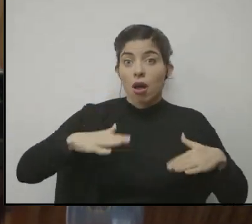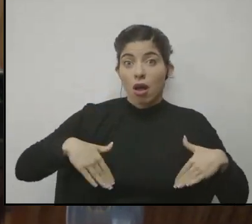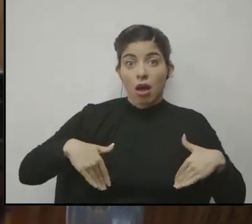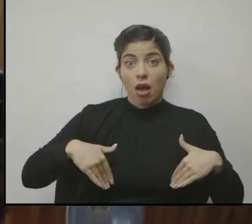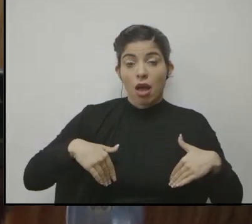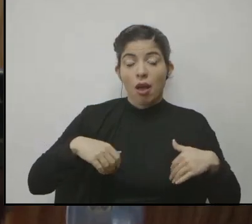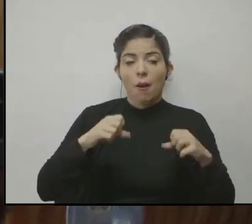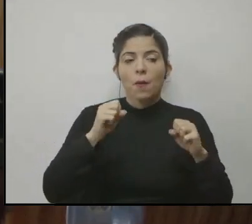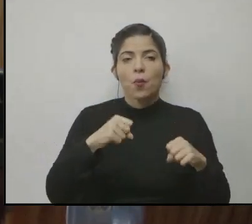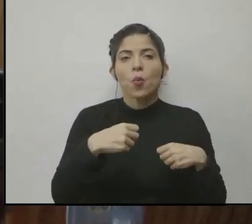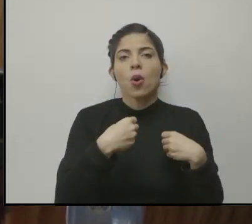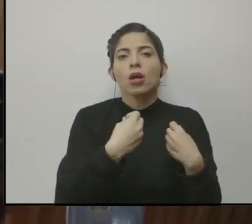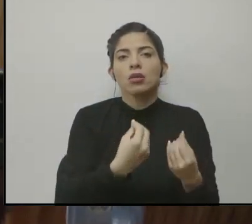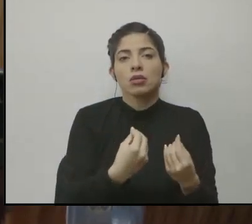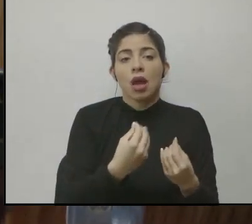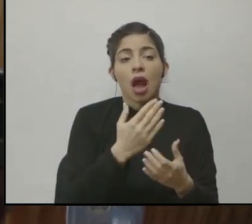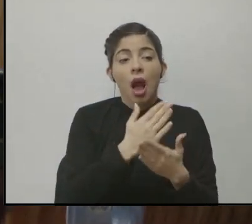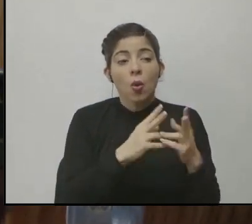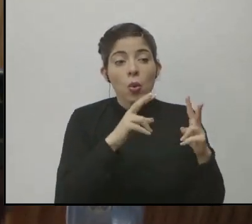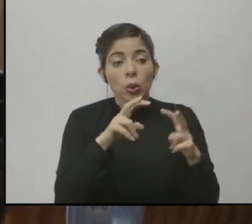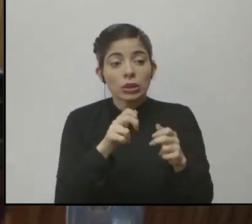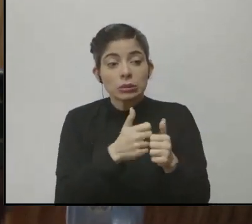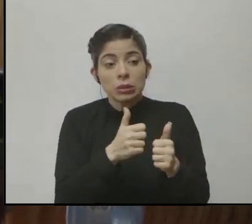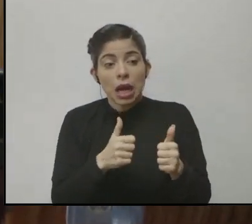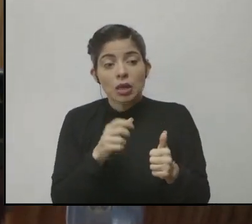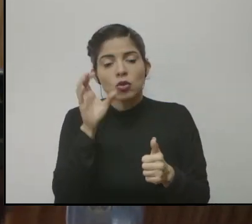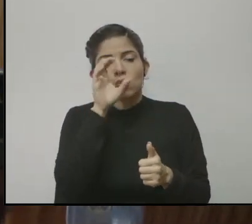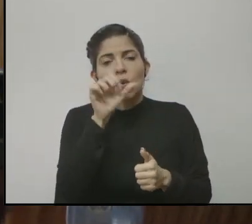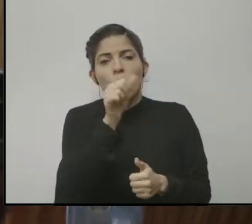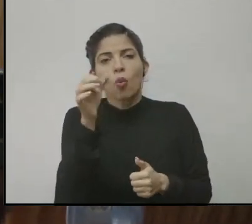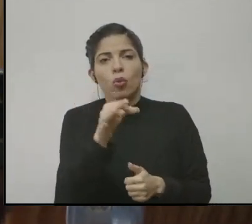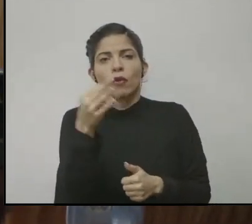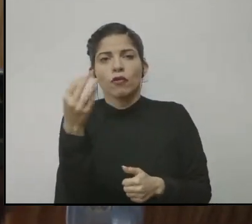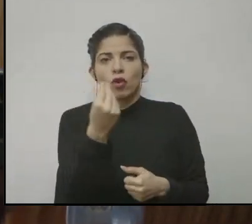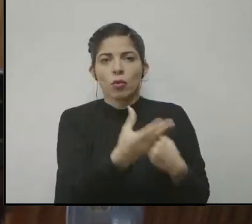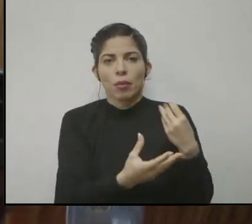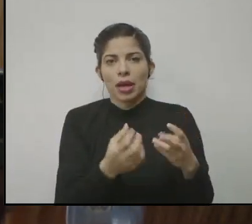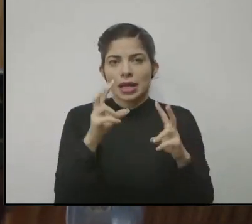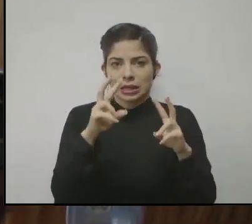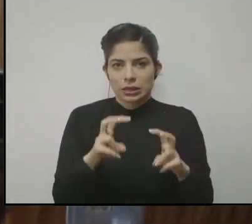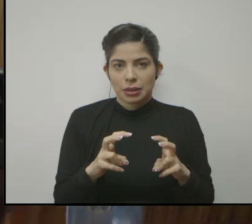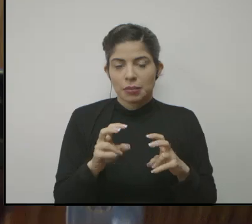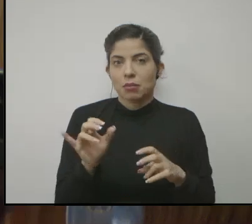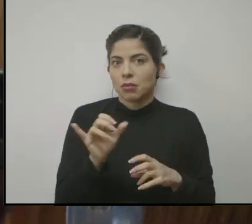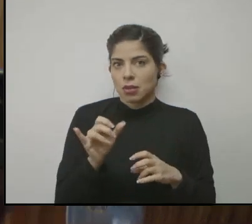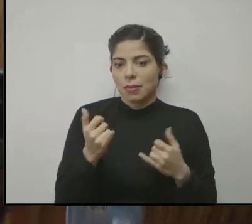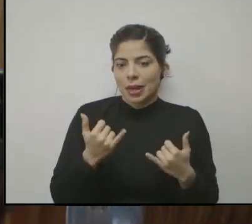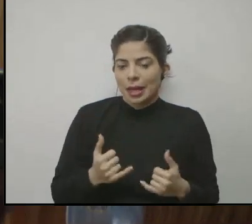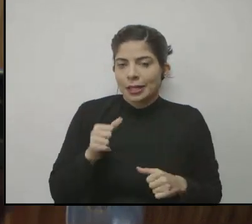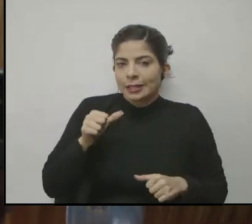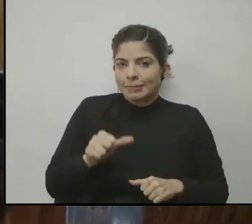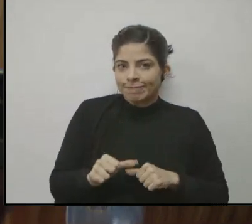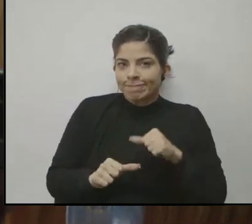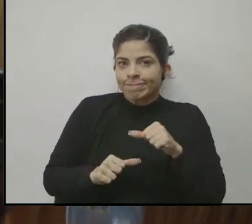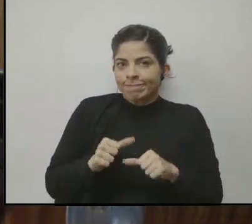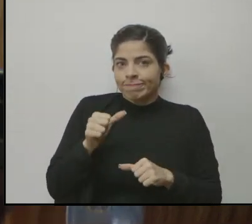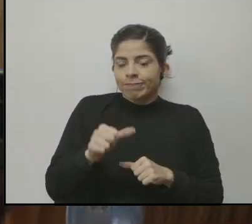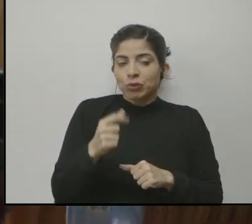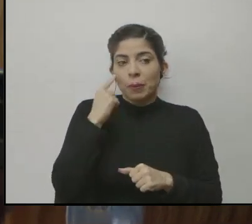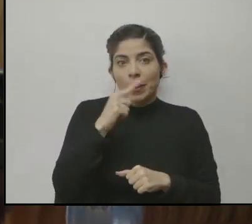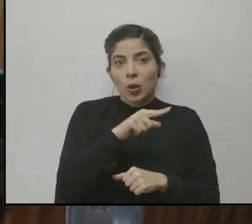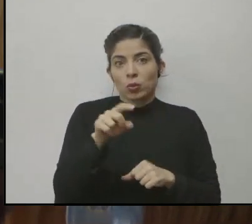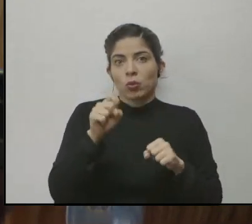una u otra prueba rezagada, puedan hacerlo de otras formas. En ese sentido, también estamos haciendo todos los esfuerzos para que ustedes